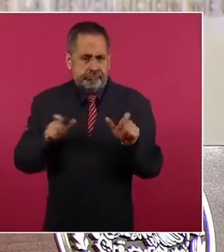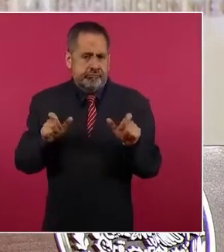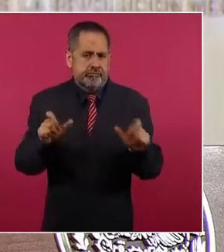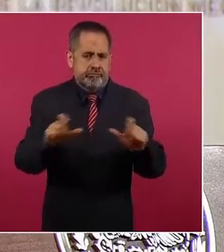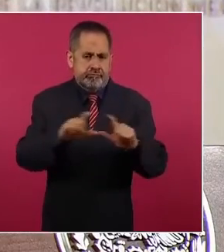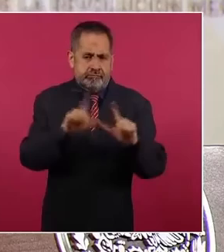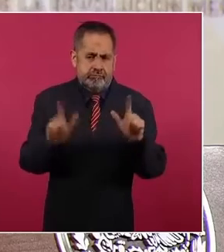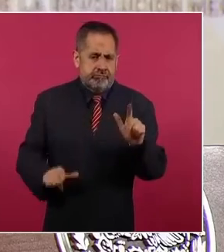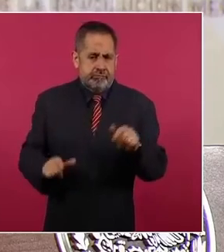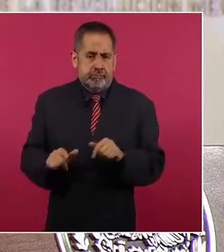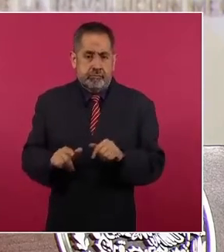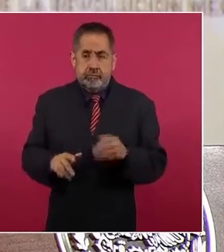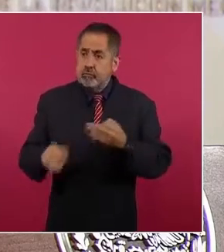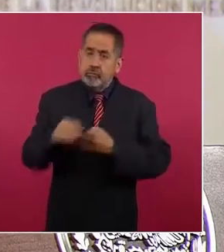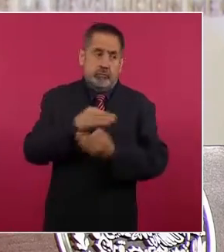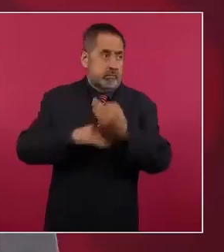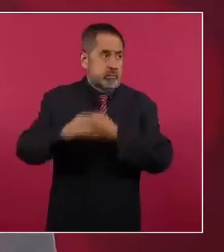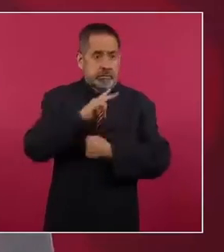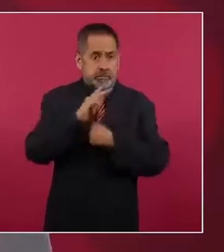Nacional en todo el país.